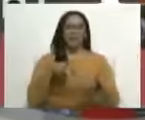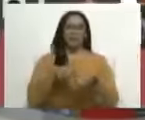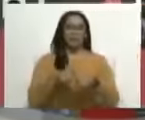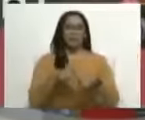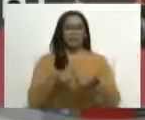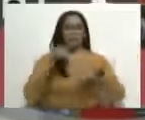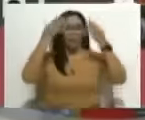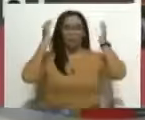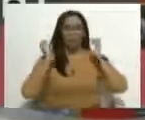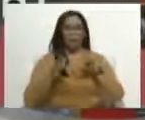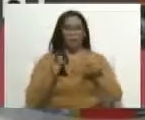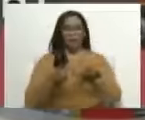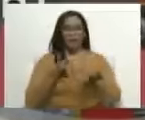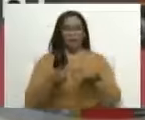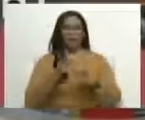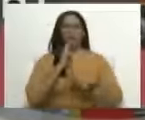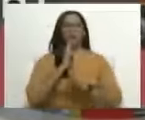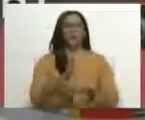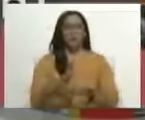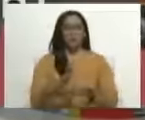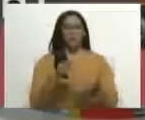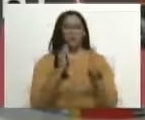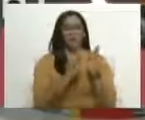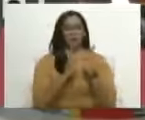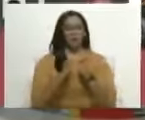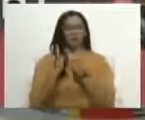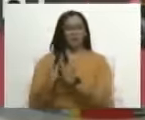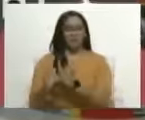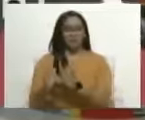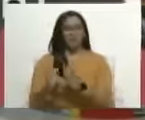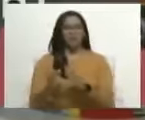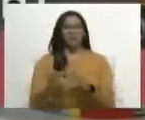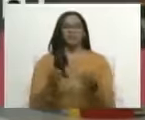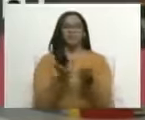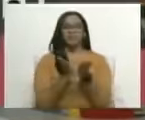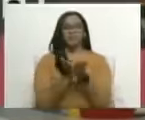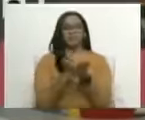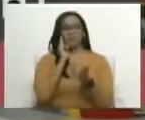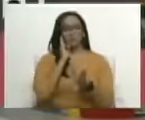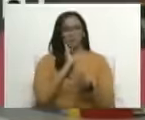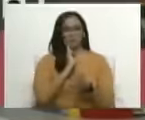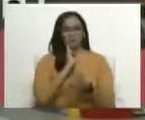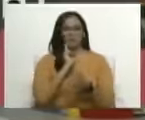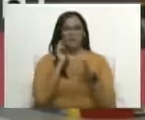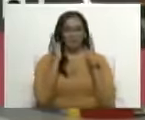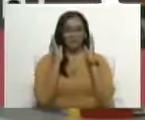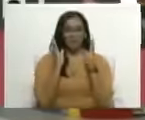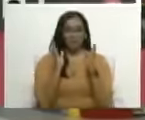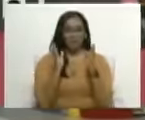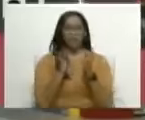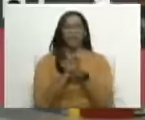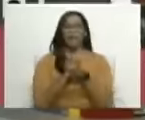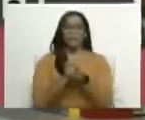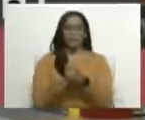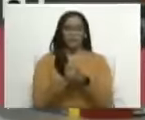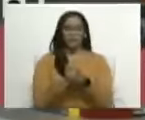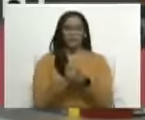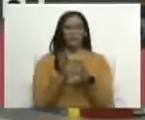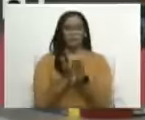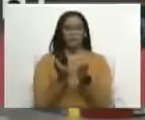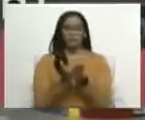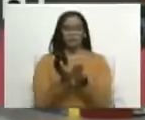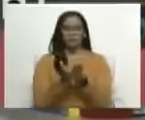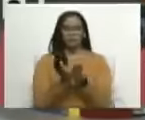A la Organización Bolivariana de Estudiantes, atención a amigas, amigos, estudiantes,